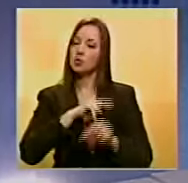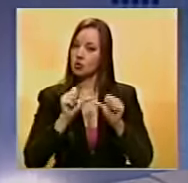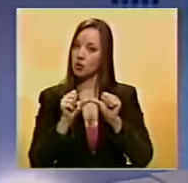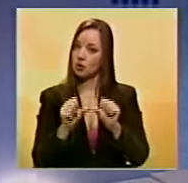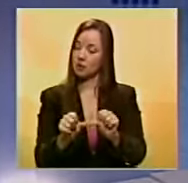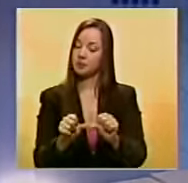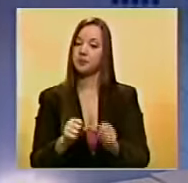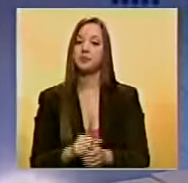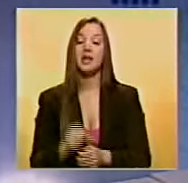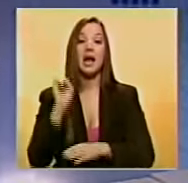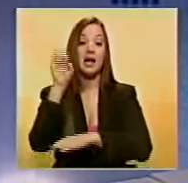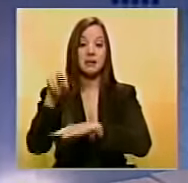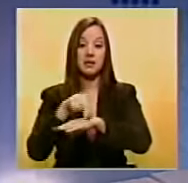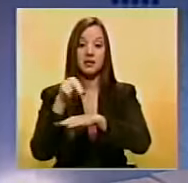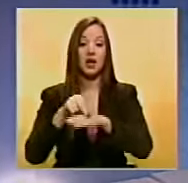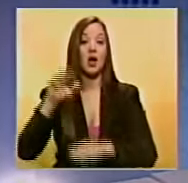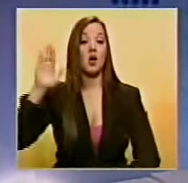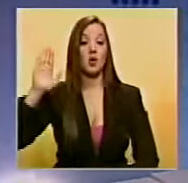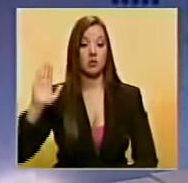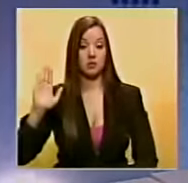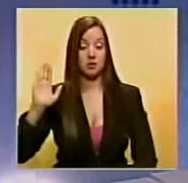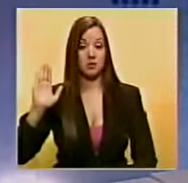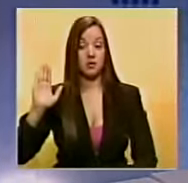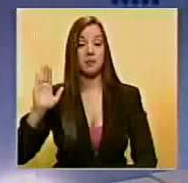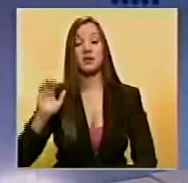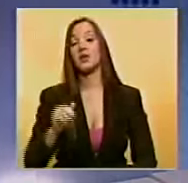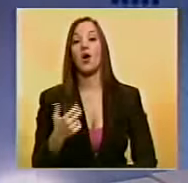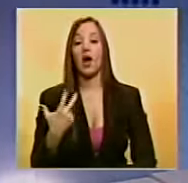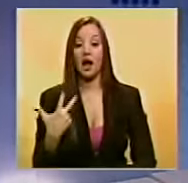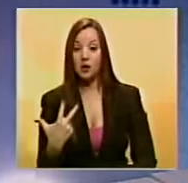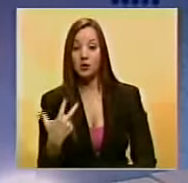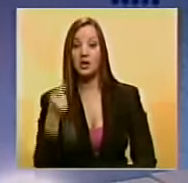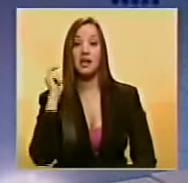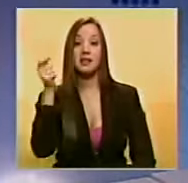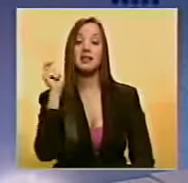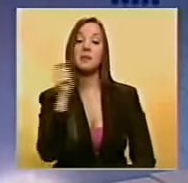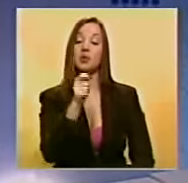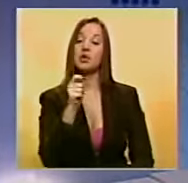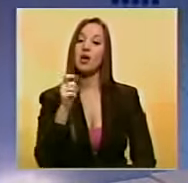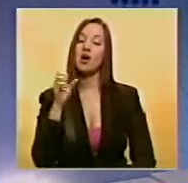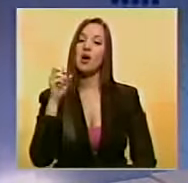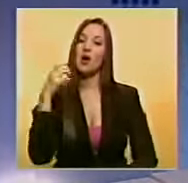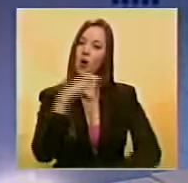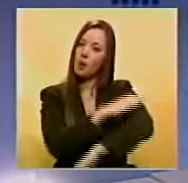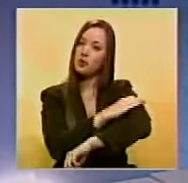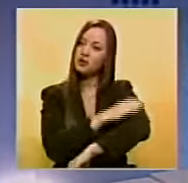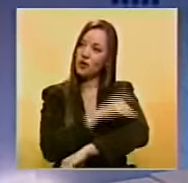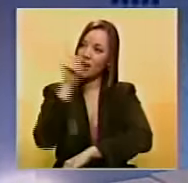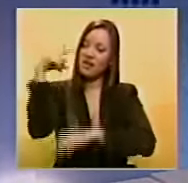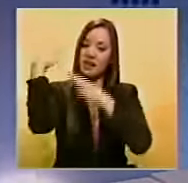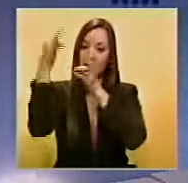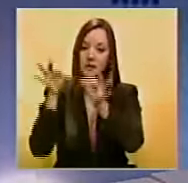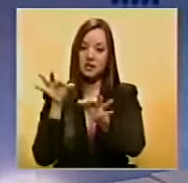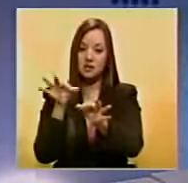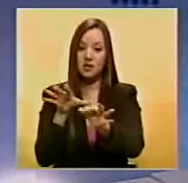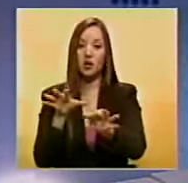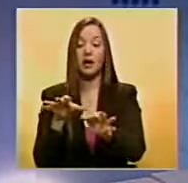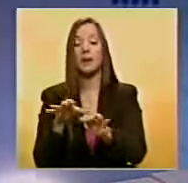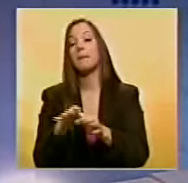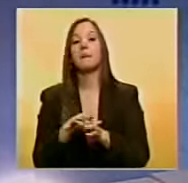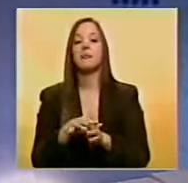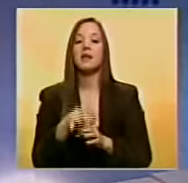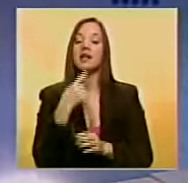La Asamblea Nacional juramentó en su primera sesión ordinaria a los tres diputados de la oposición en Amazonas a pesar de que los resultados